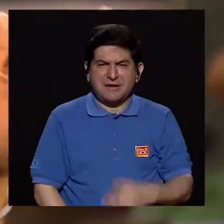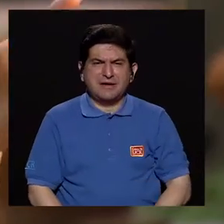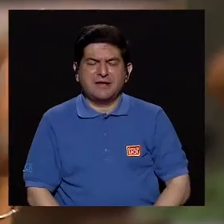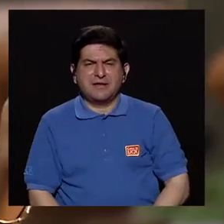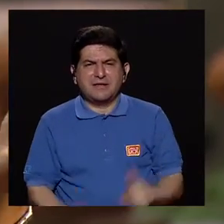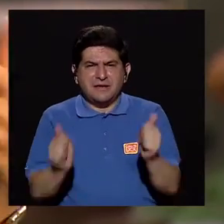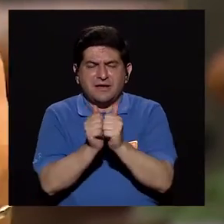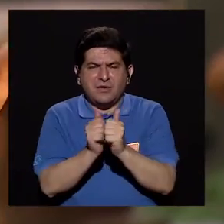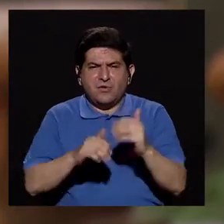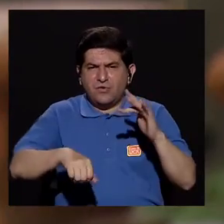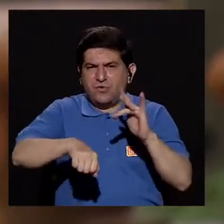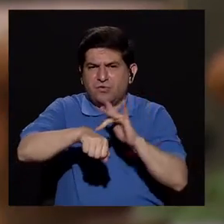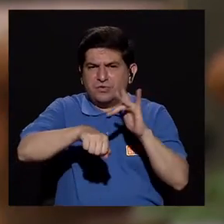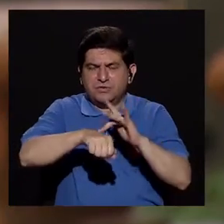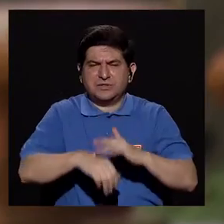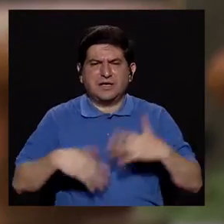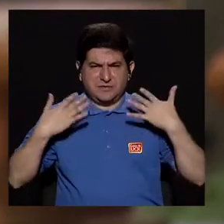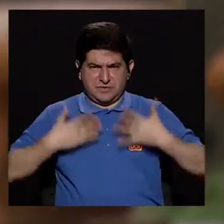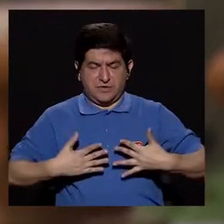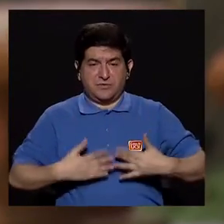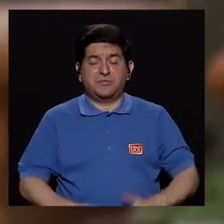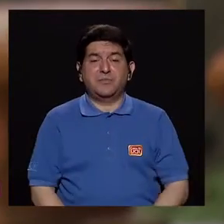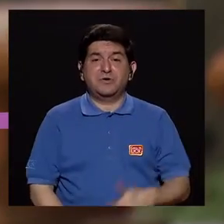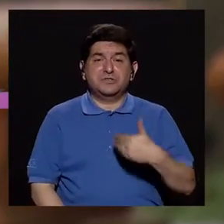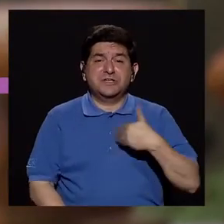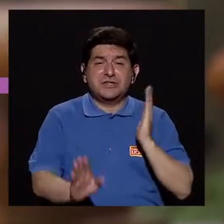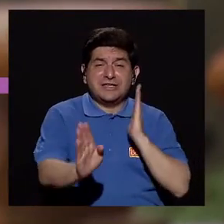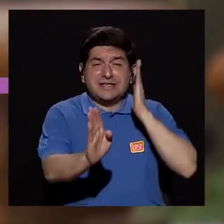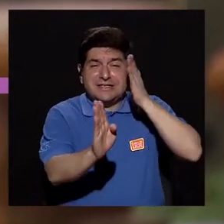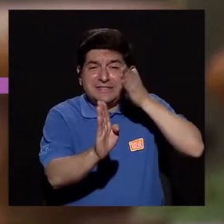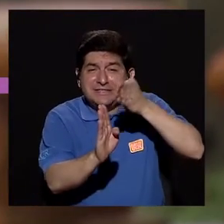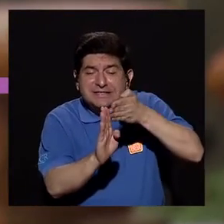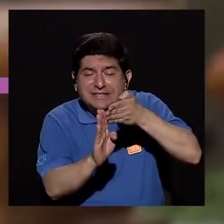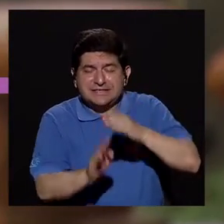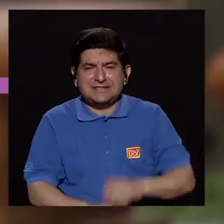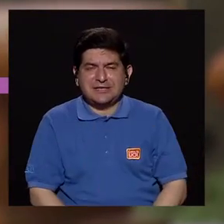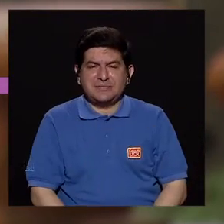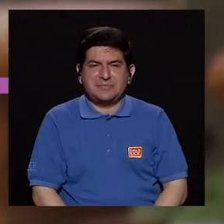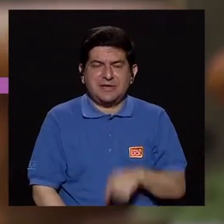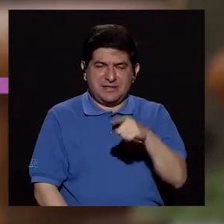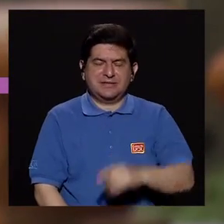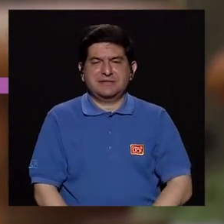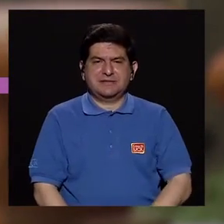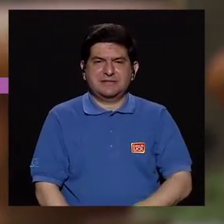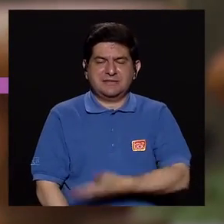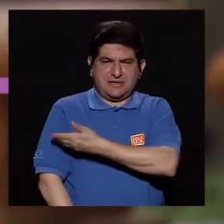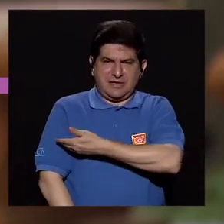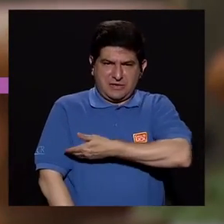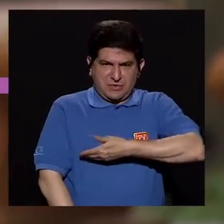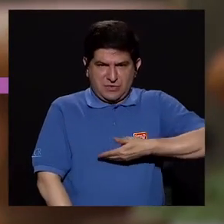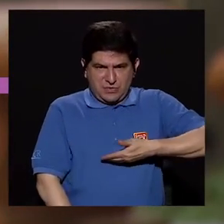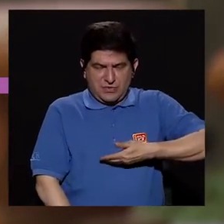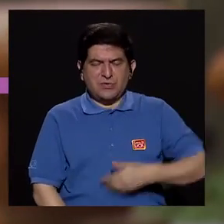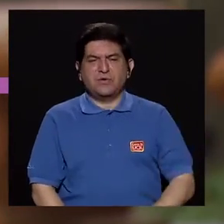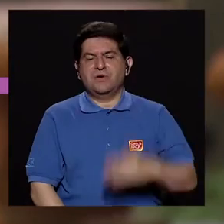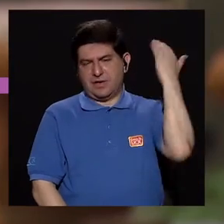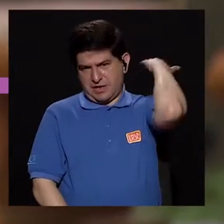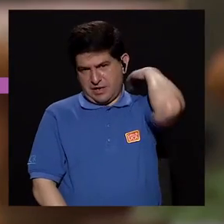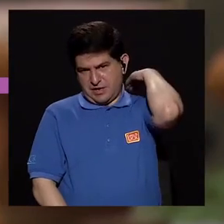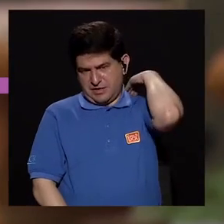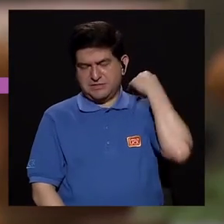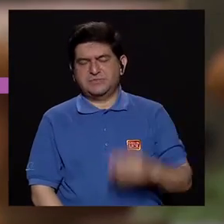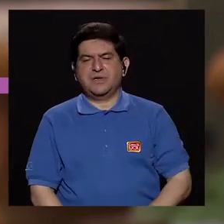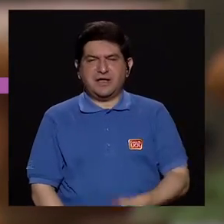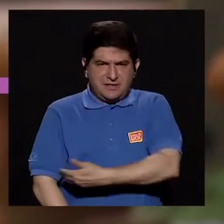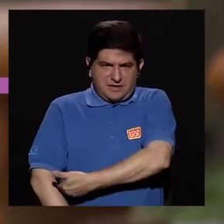Bueno, a ver, si es que le queda en la pura, digamos donde va la línea del brasier, en la espalda o donde